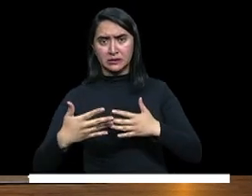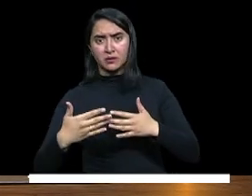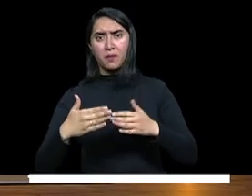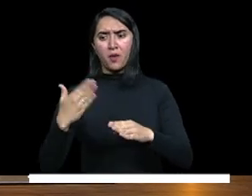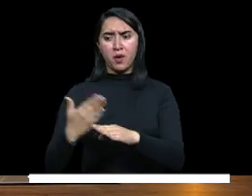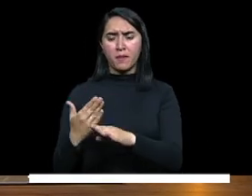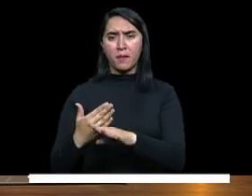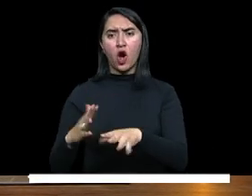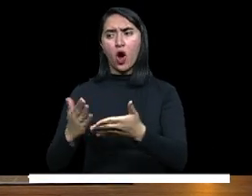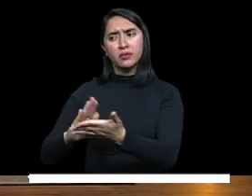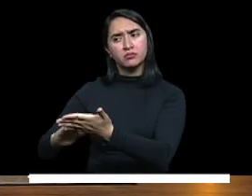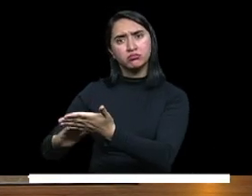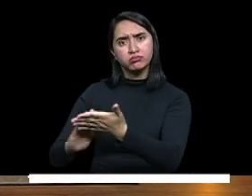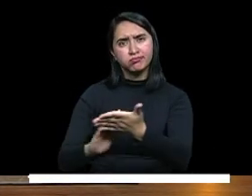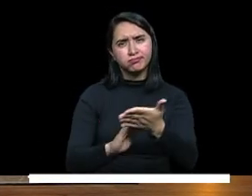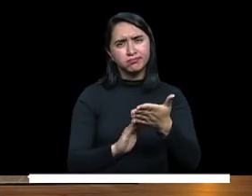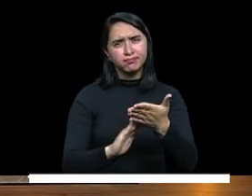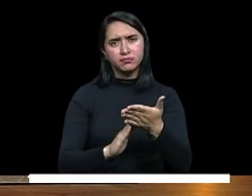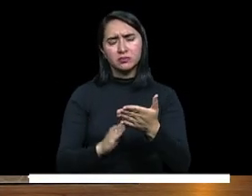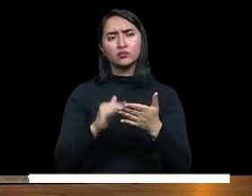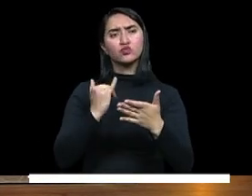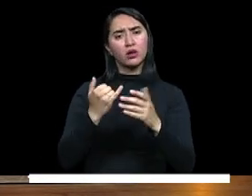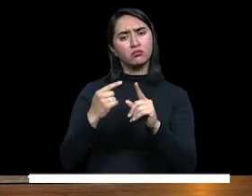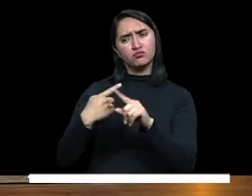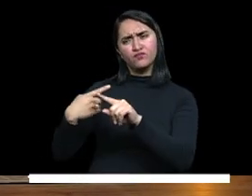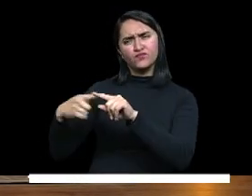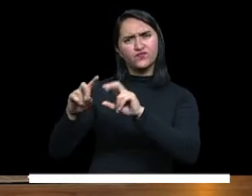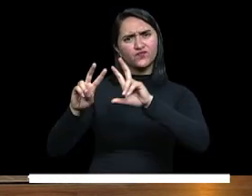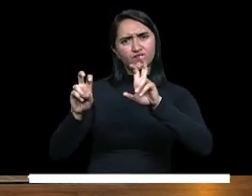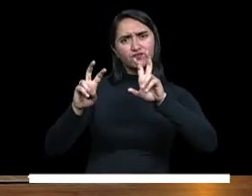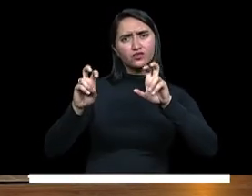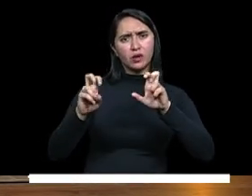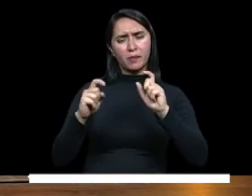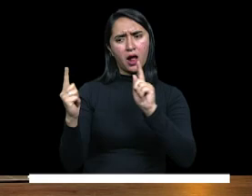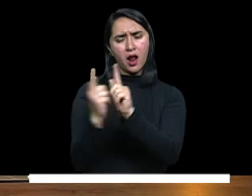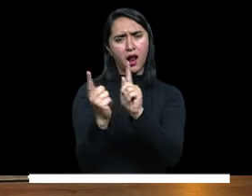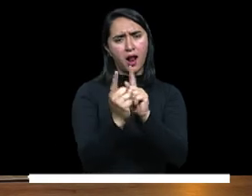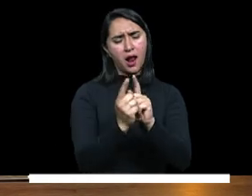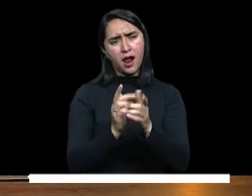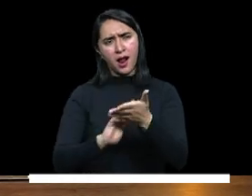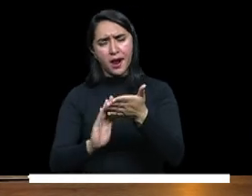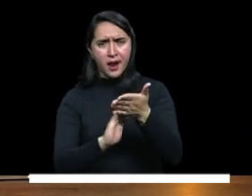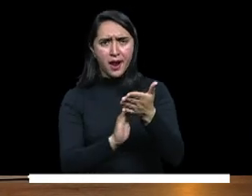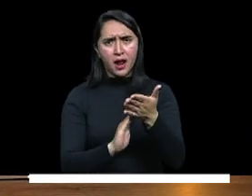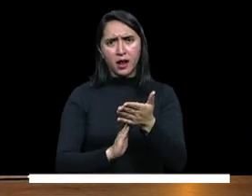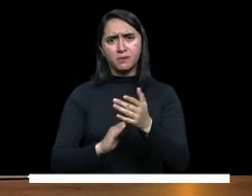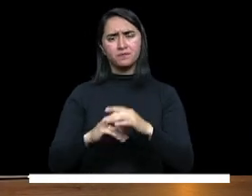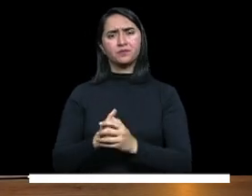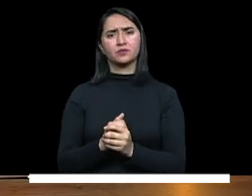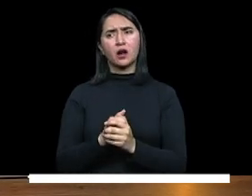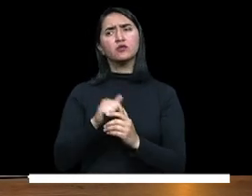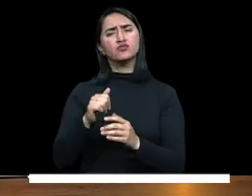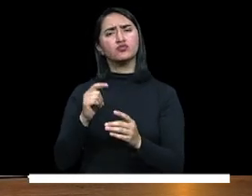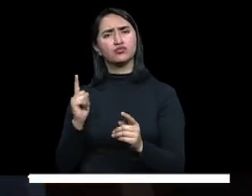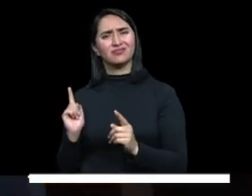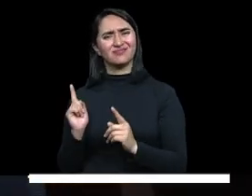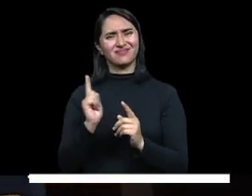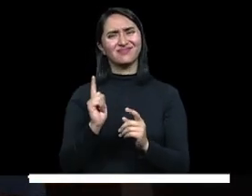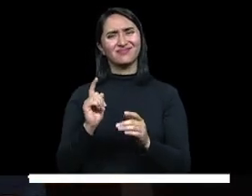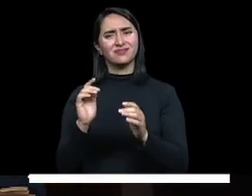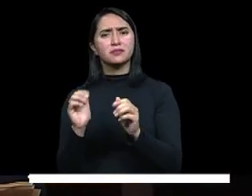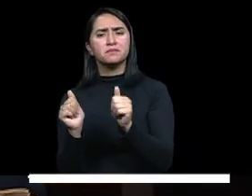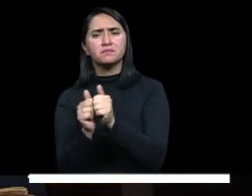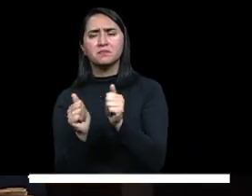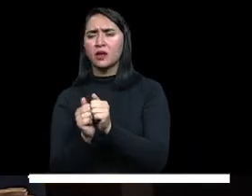que muchas cosas se hablaron en ese encuentro. Fueron unos días que yo, además, tuve la oportunidad de acompañarlos. Vinieron líderes de